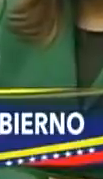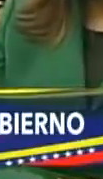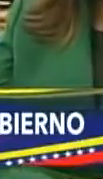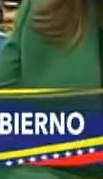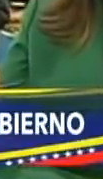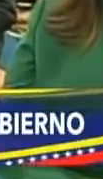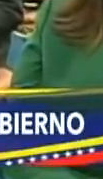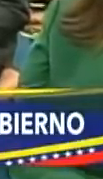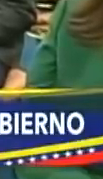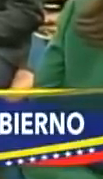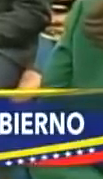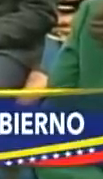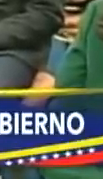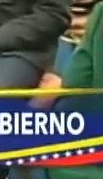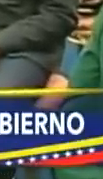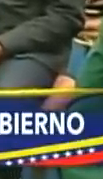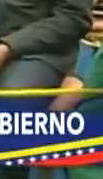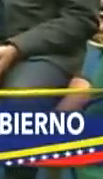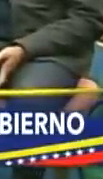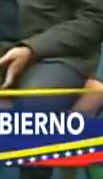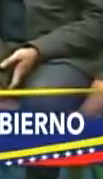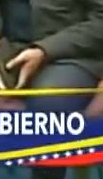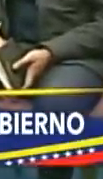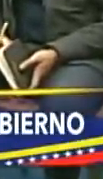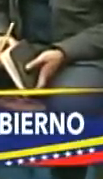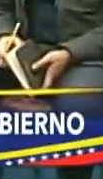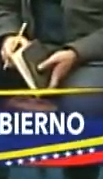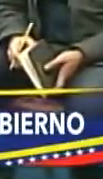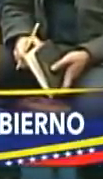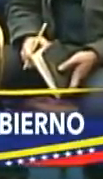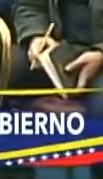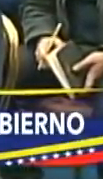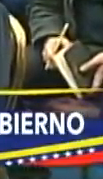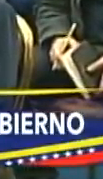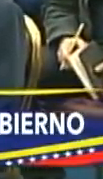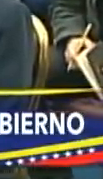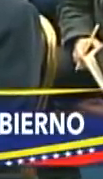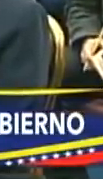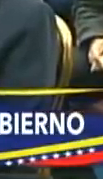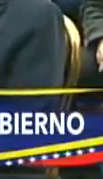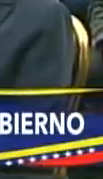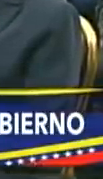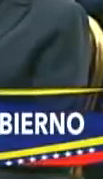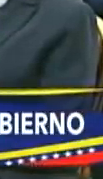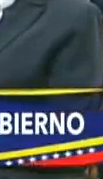Y eso debe recordarnos que hay que aprovechar al máximo el tiempo.